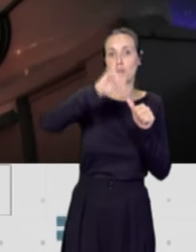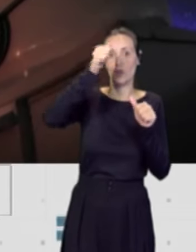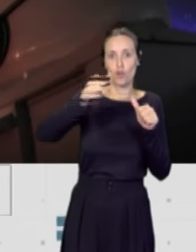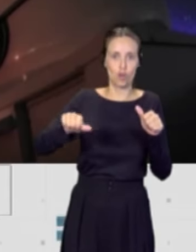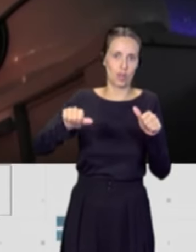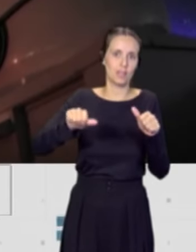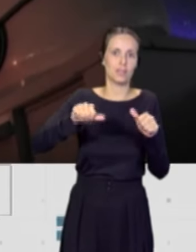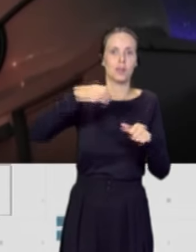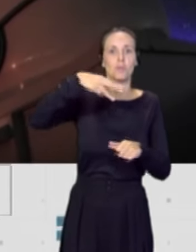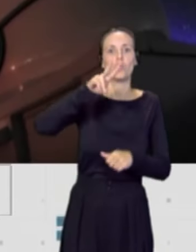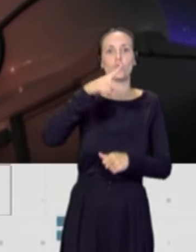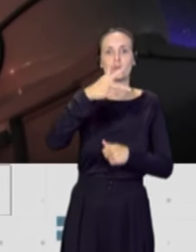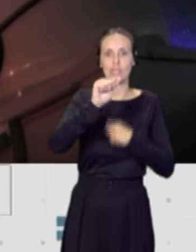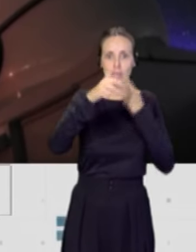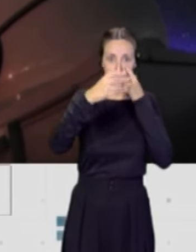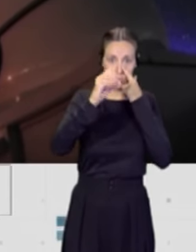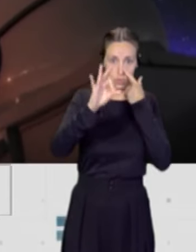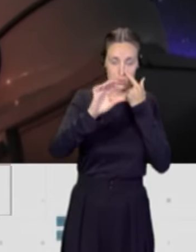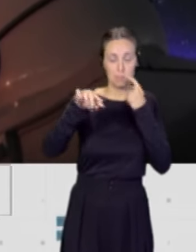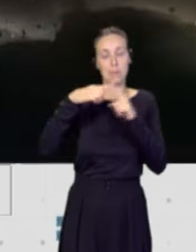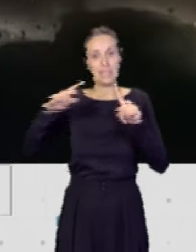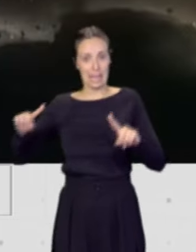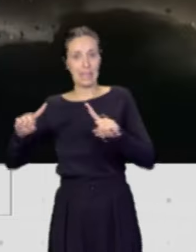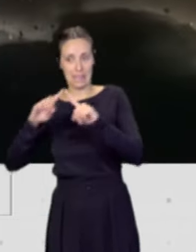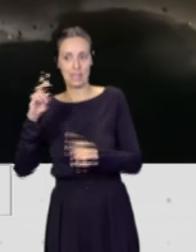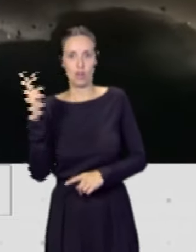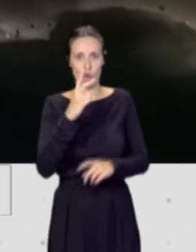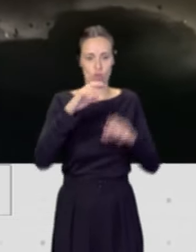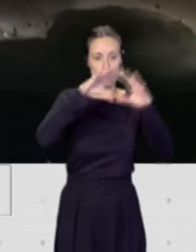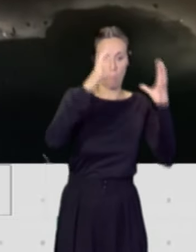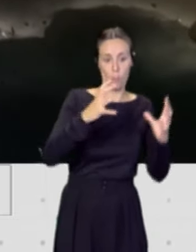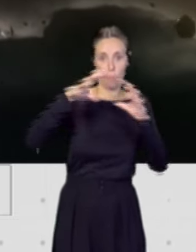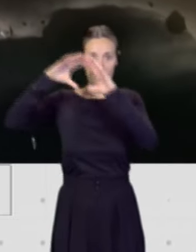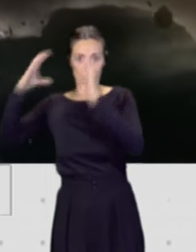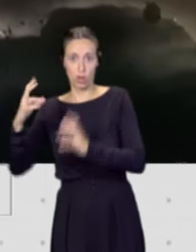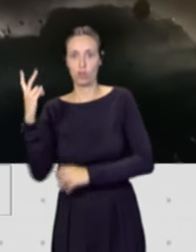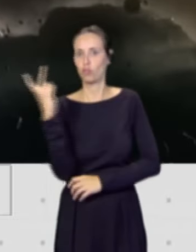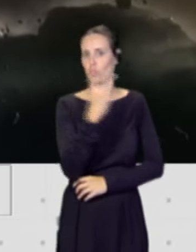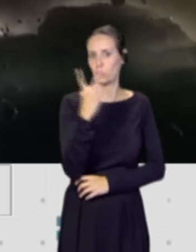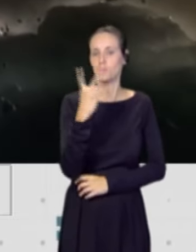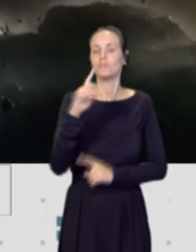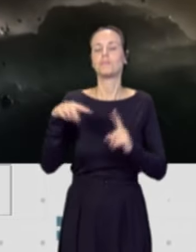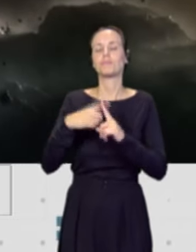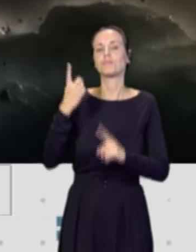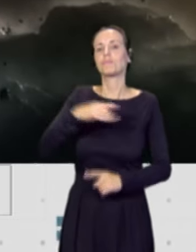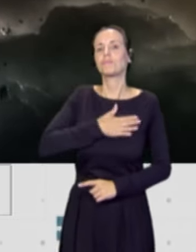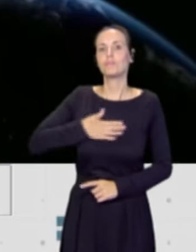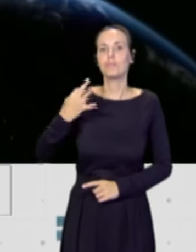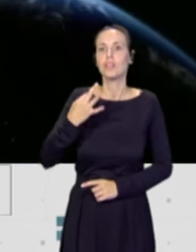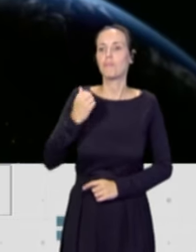y nuestro objetivo es también hacer una mayor aproximación a crear valor social, valor económico,